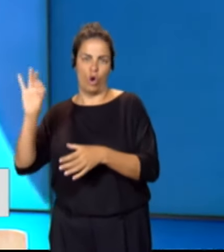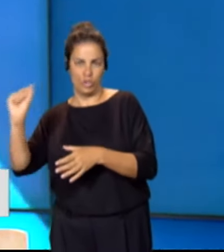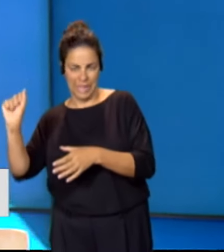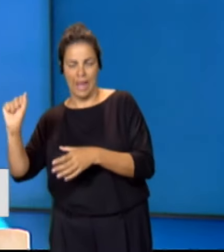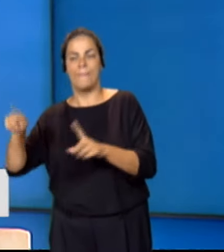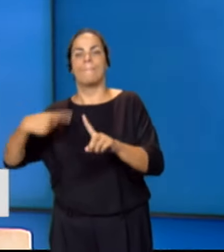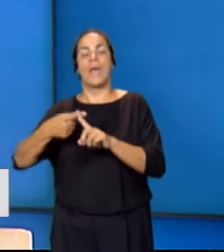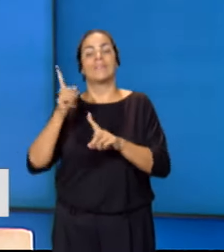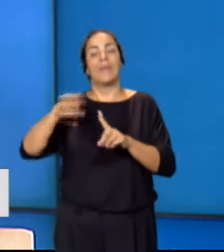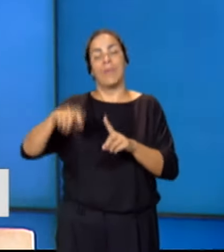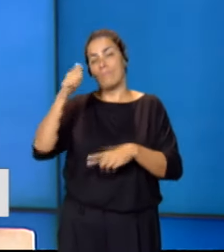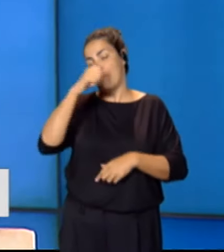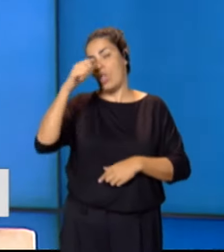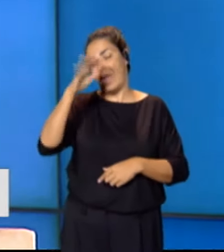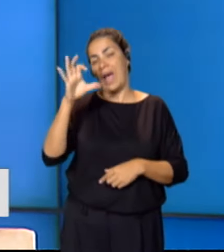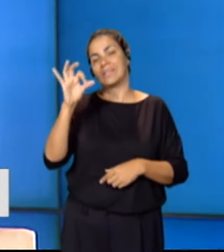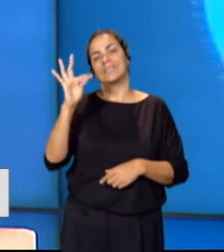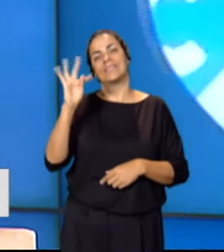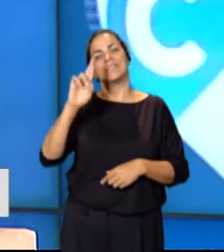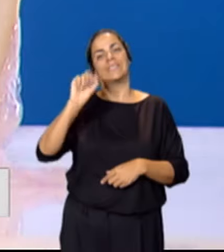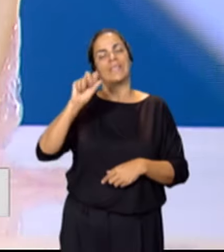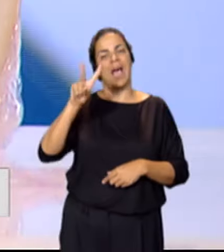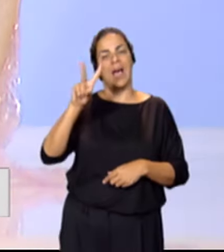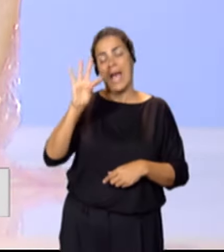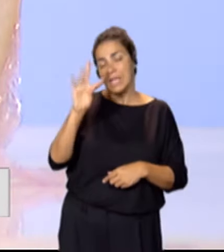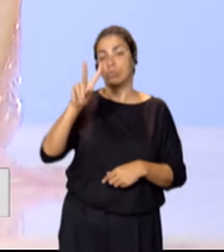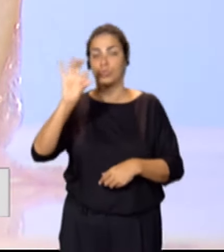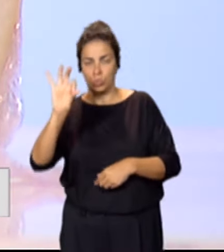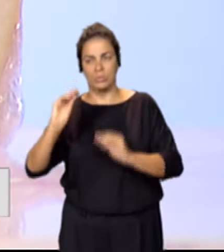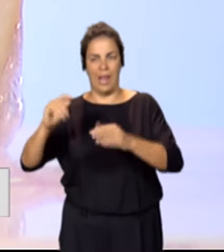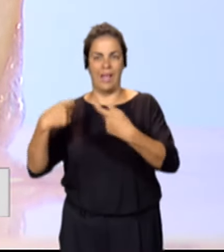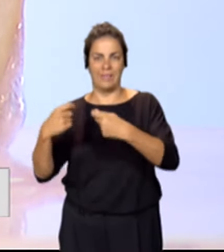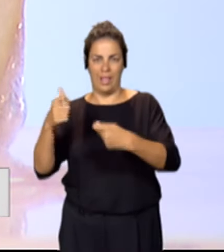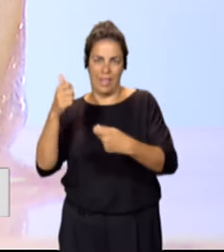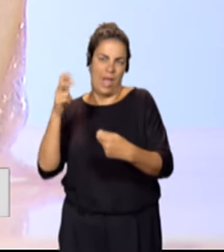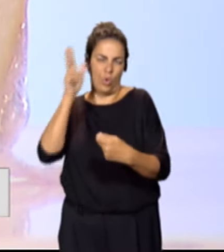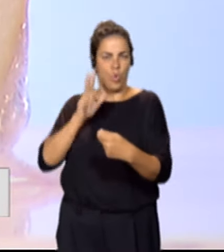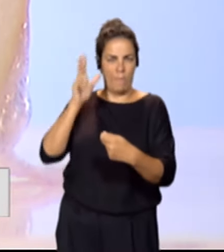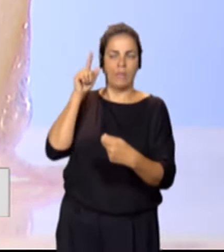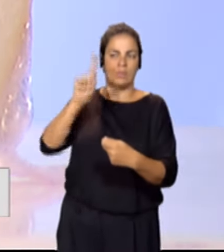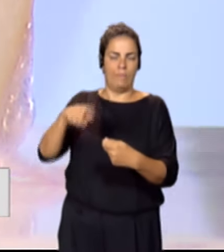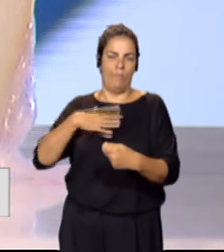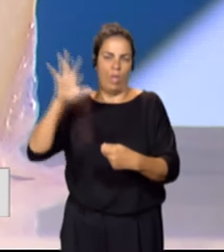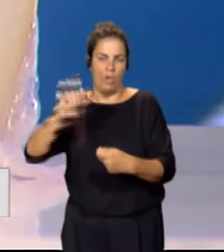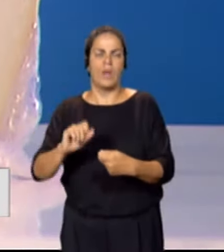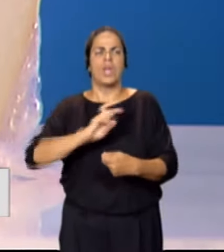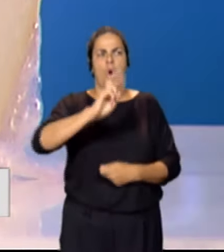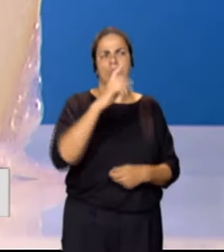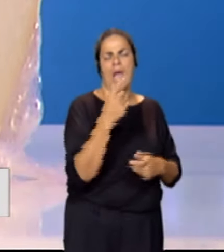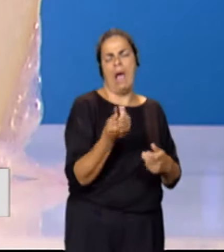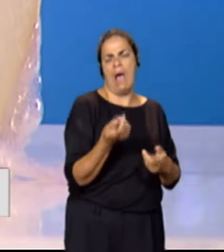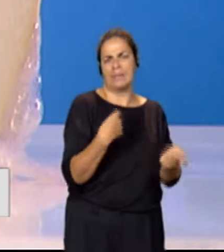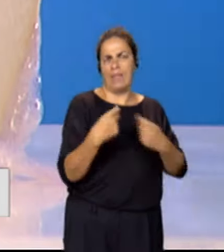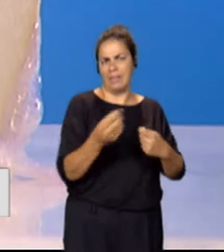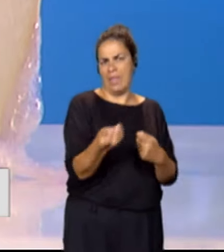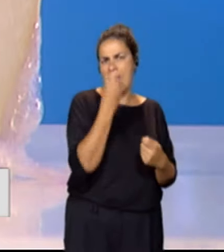bodega Stratus, en la tienda gourmet que tenemos allí. Allí lo pueden encontrar y en varias tiendas de alimentación de Lanzarote también se